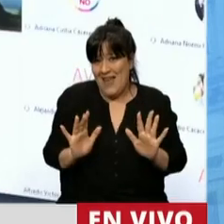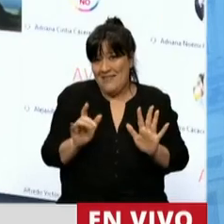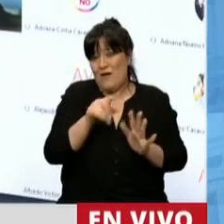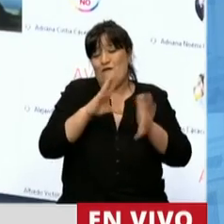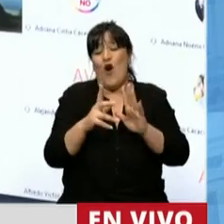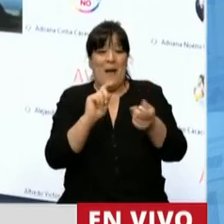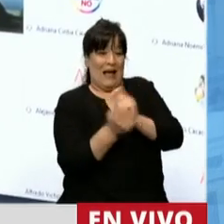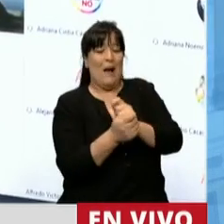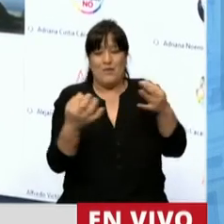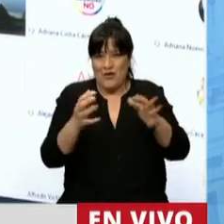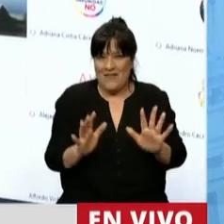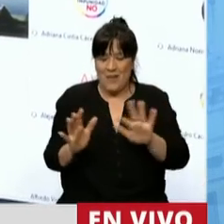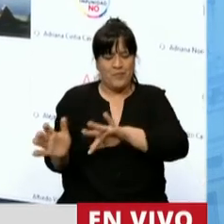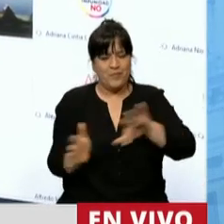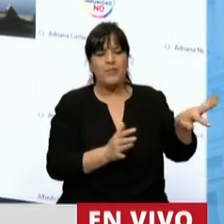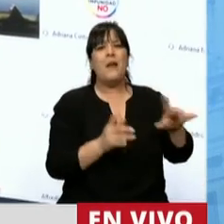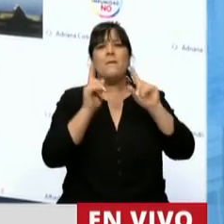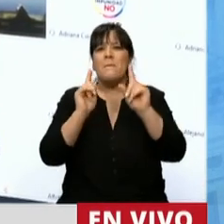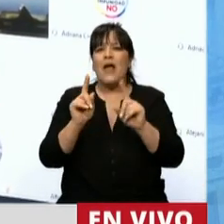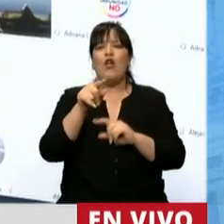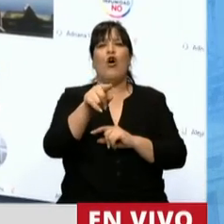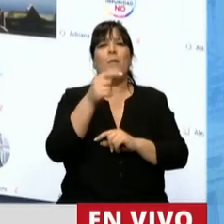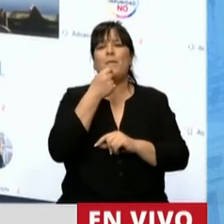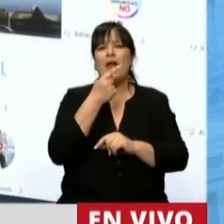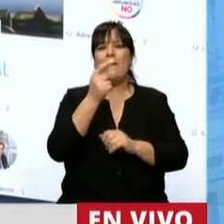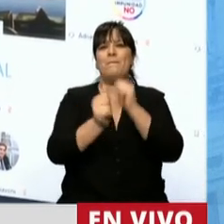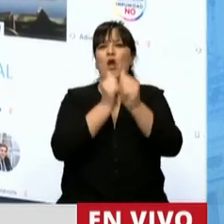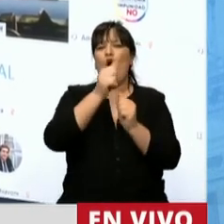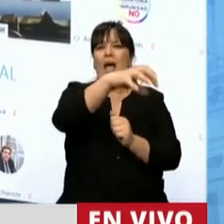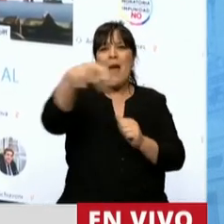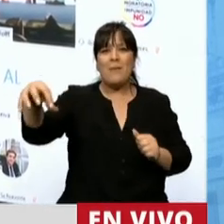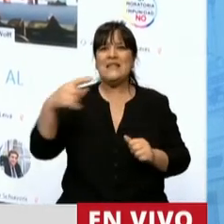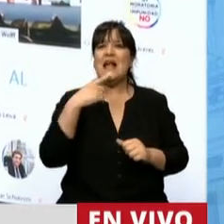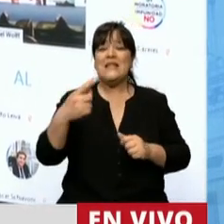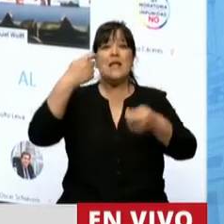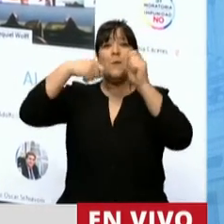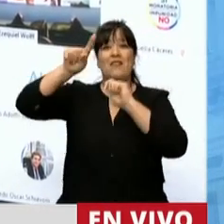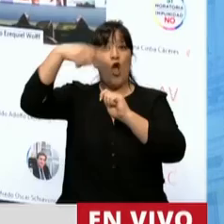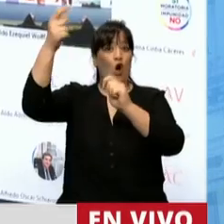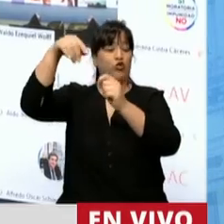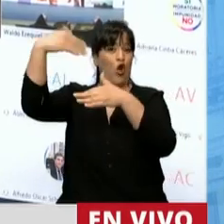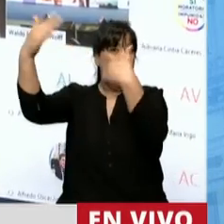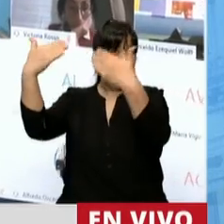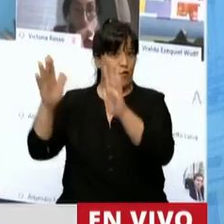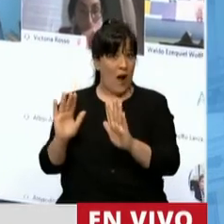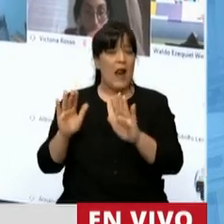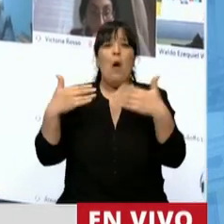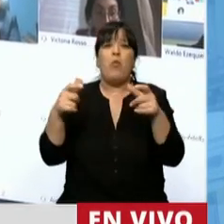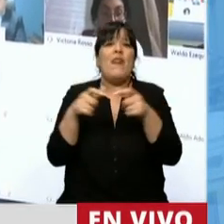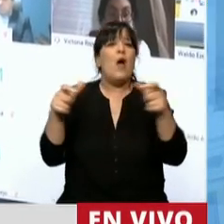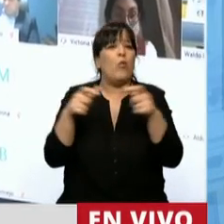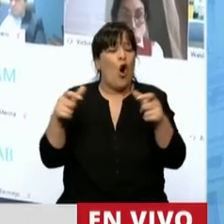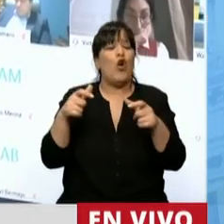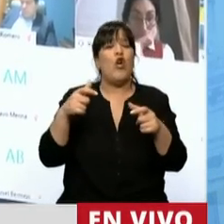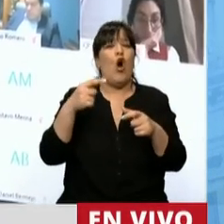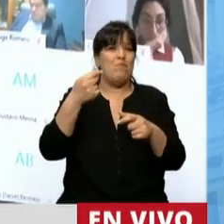cambio. No obstante y exclusivamente para aquellos beneficiarios que acrediten exportaciones podrán optar por un bono de